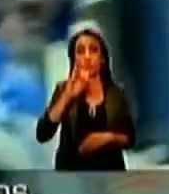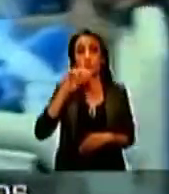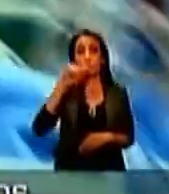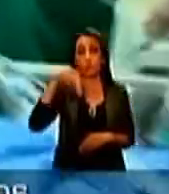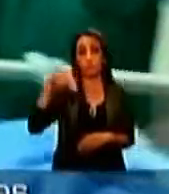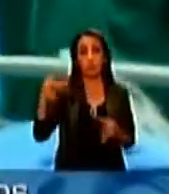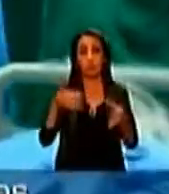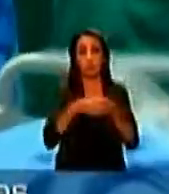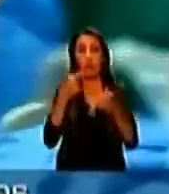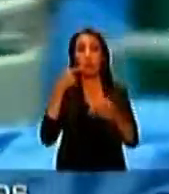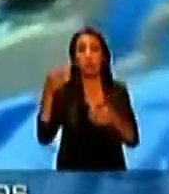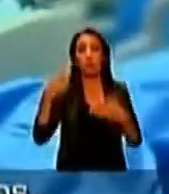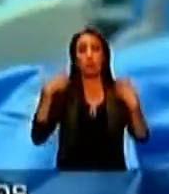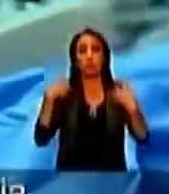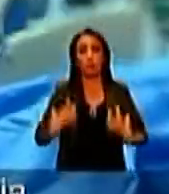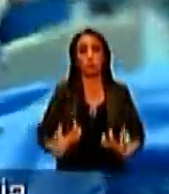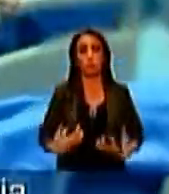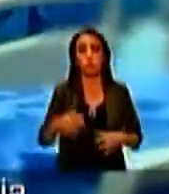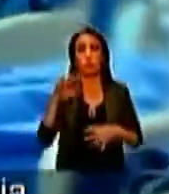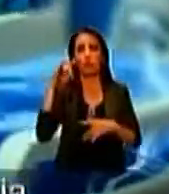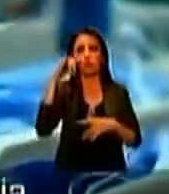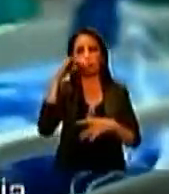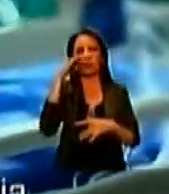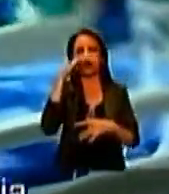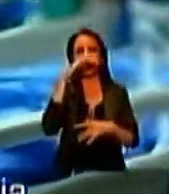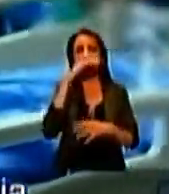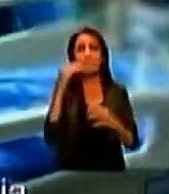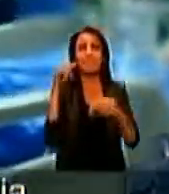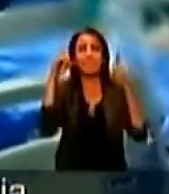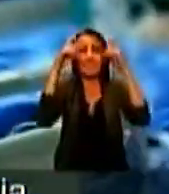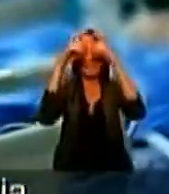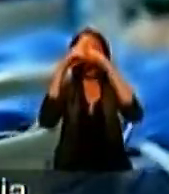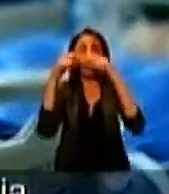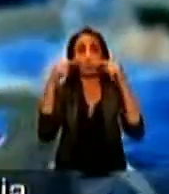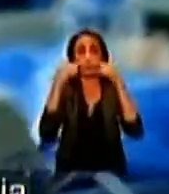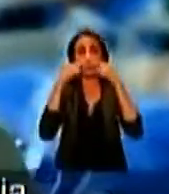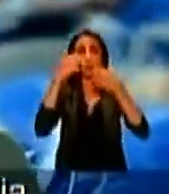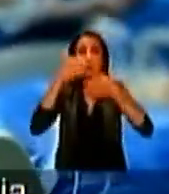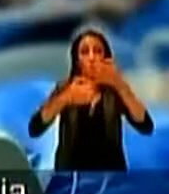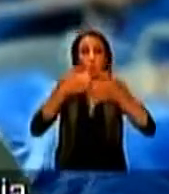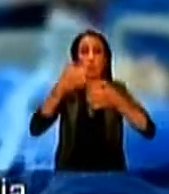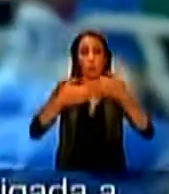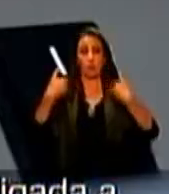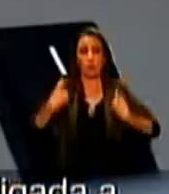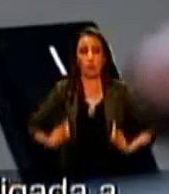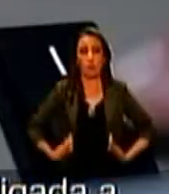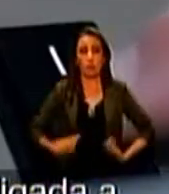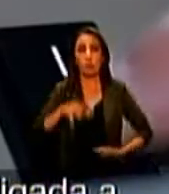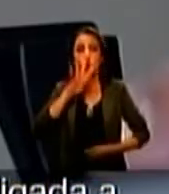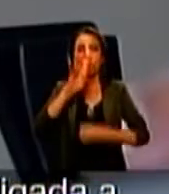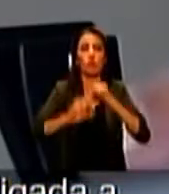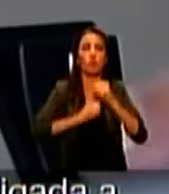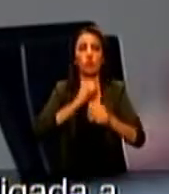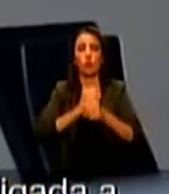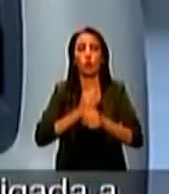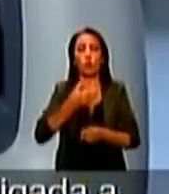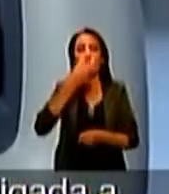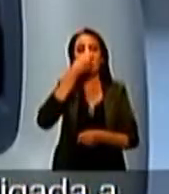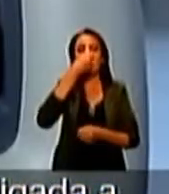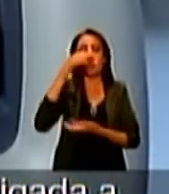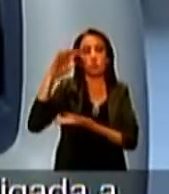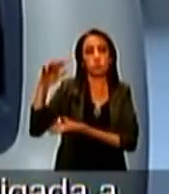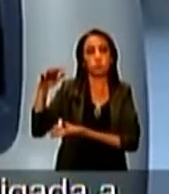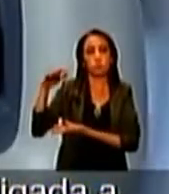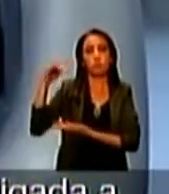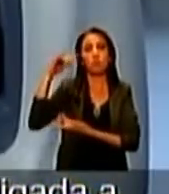Karine es una mujer de 30 años quien padeció una insuficiencia respiratoria crónica en fase terminal. Por cerca de cuatro años se vio